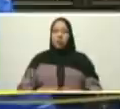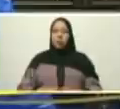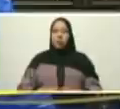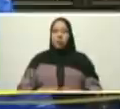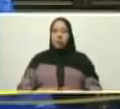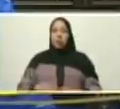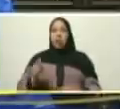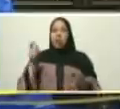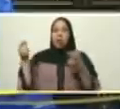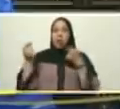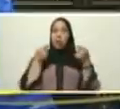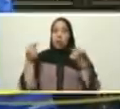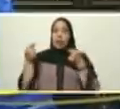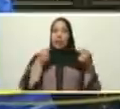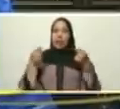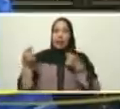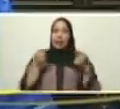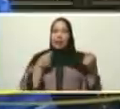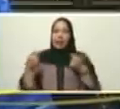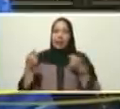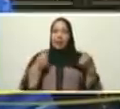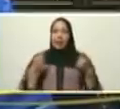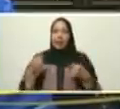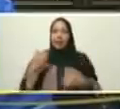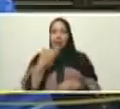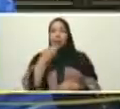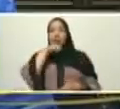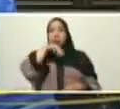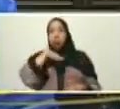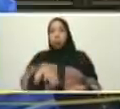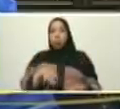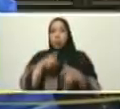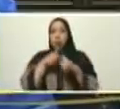discurso, su contundente visión de la historia.